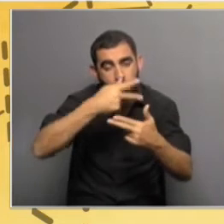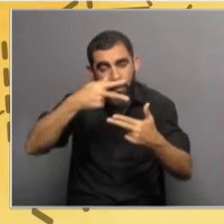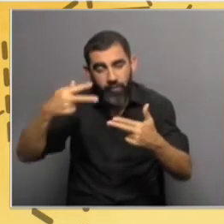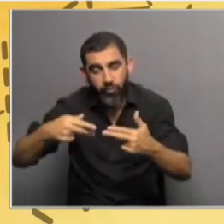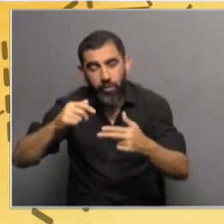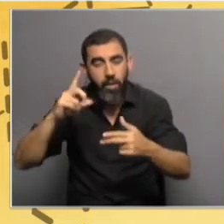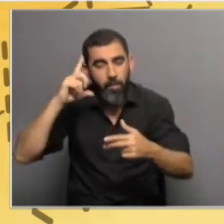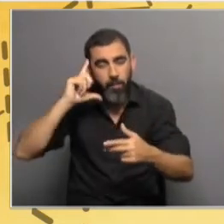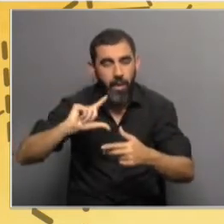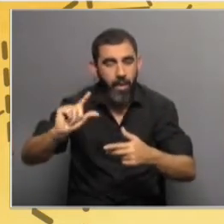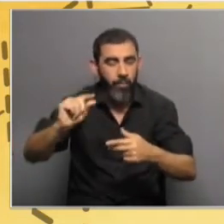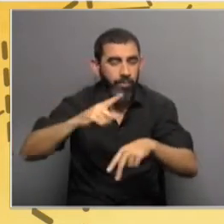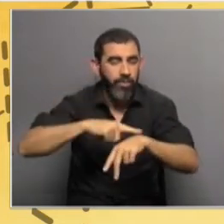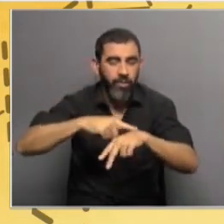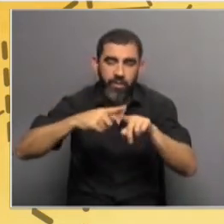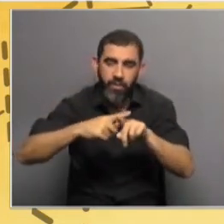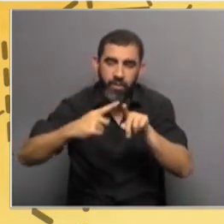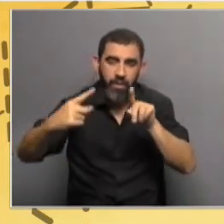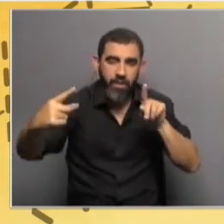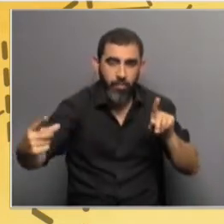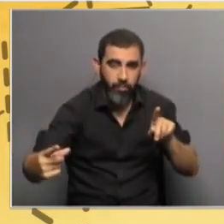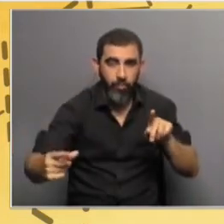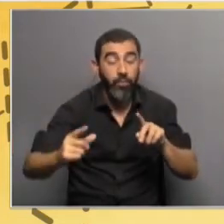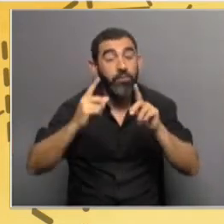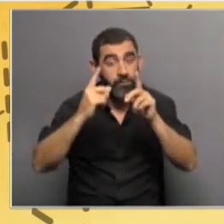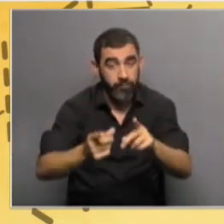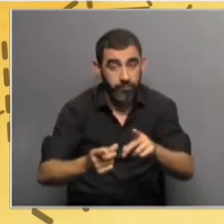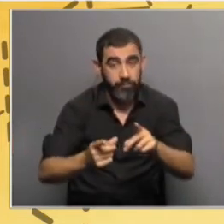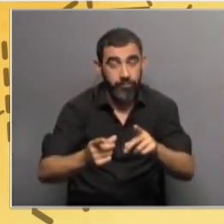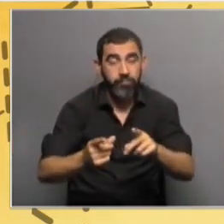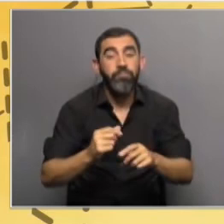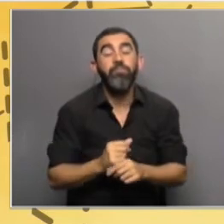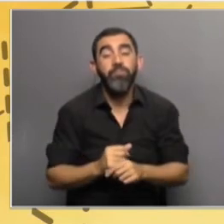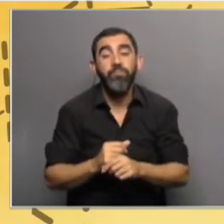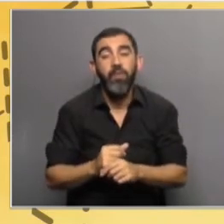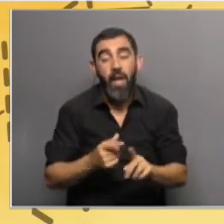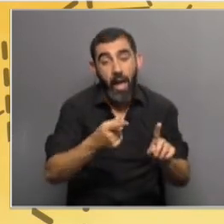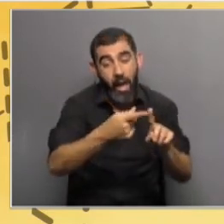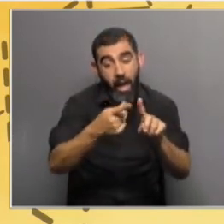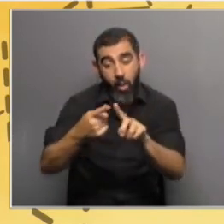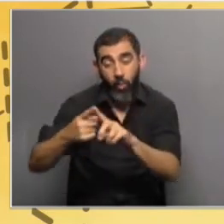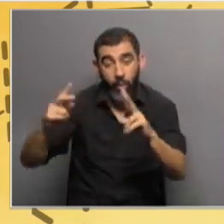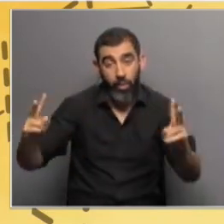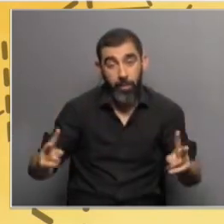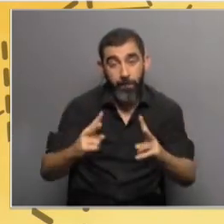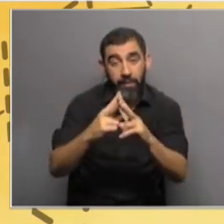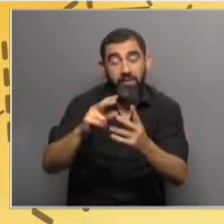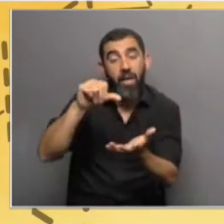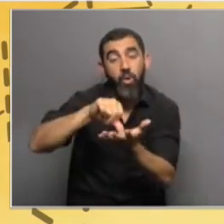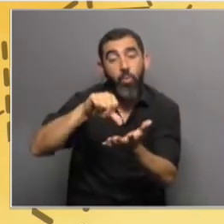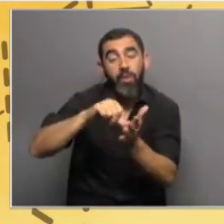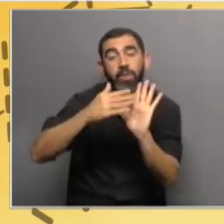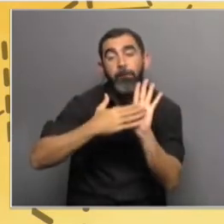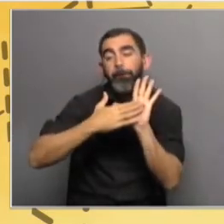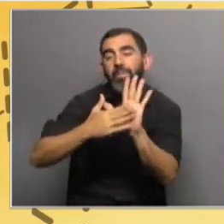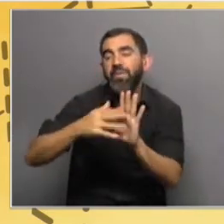largo plazo, es decir, que también es una invitación que hace el Acuerdo de París a los países a presentar